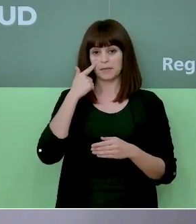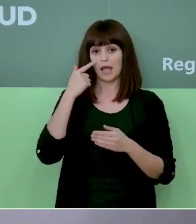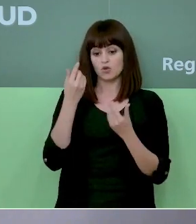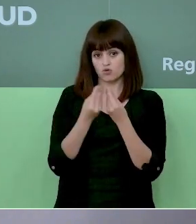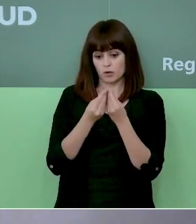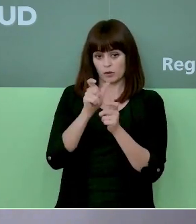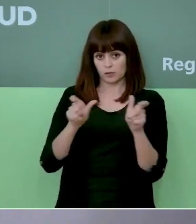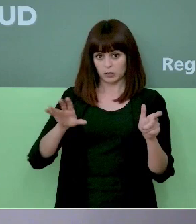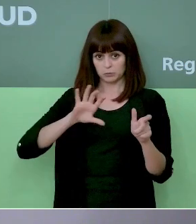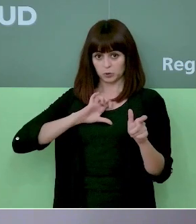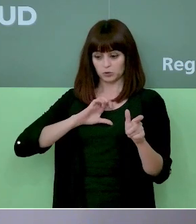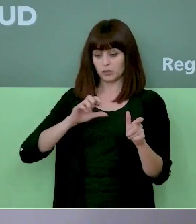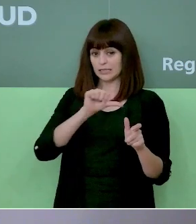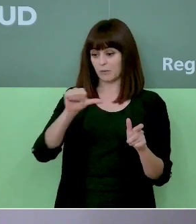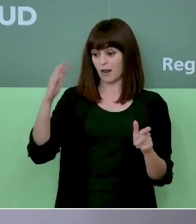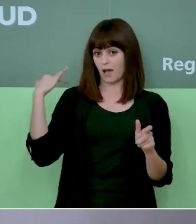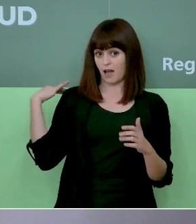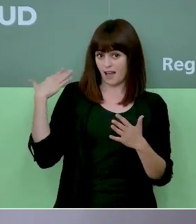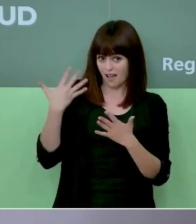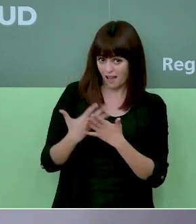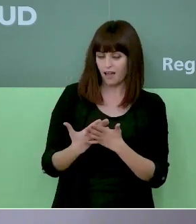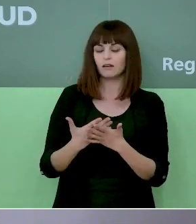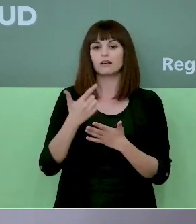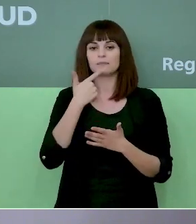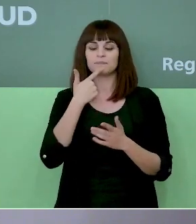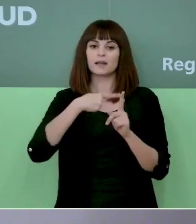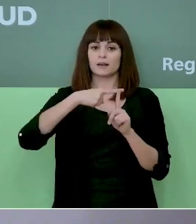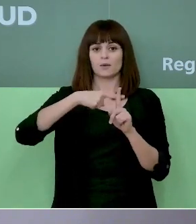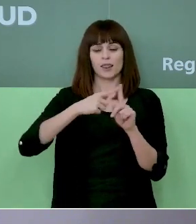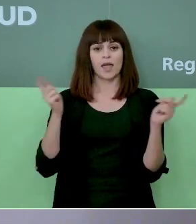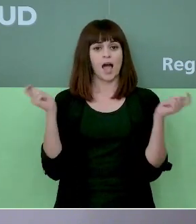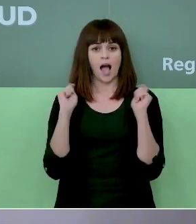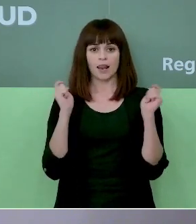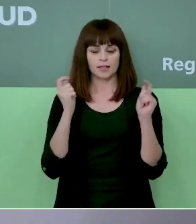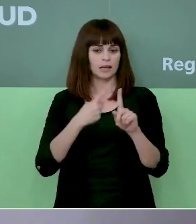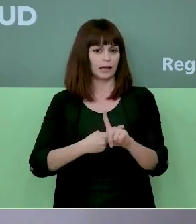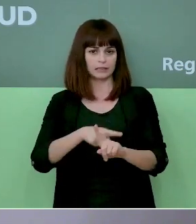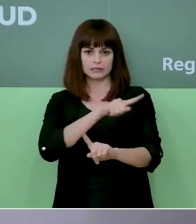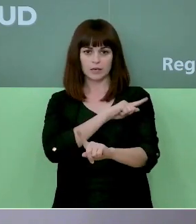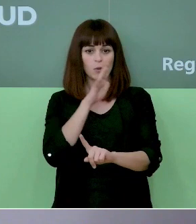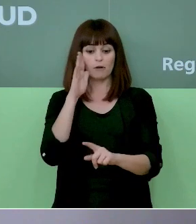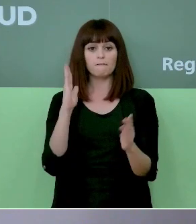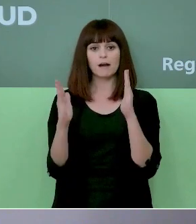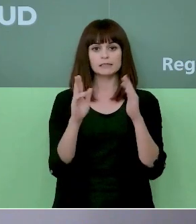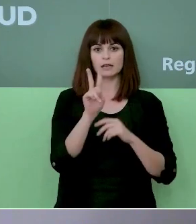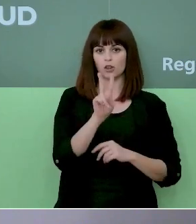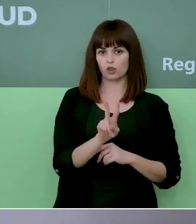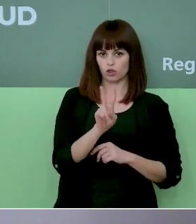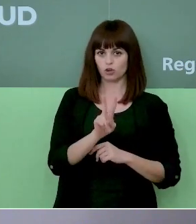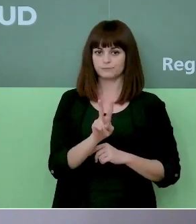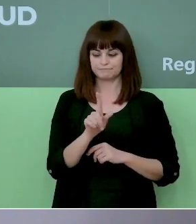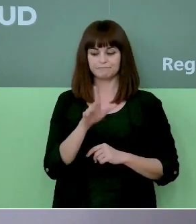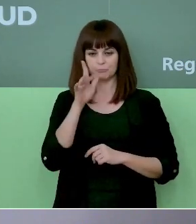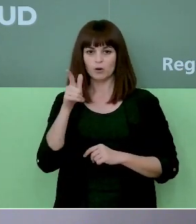cifras en la última semana epidemiológica, se determinó el nivel de alerta regional extremo dentro de un escenario de fase 2 en el que peligra la